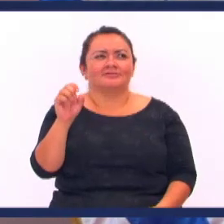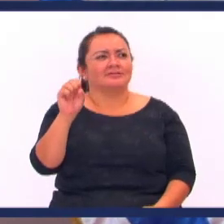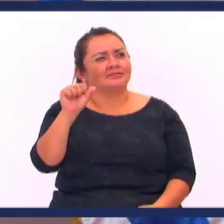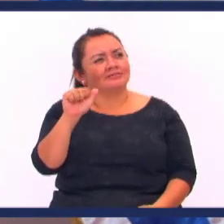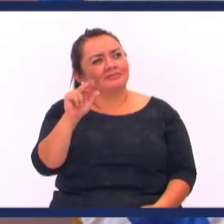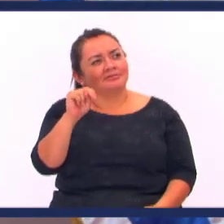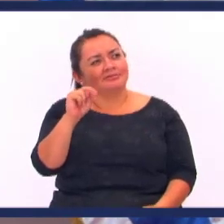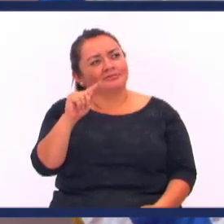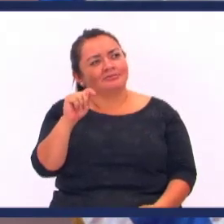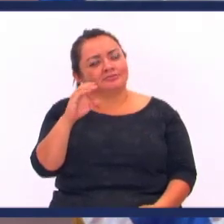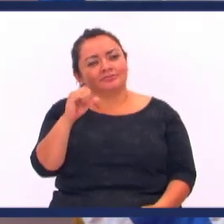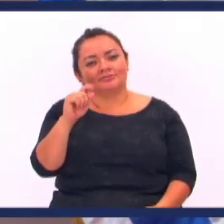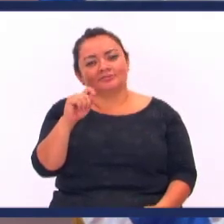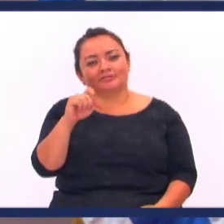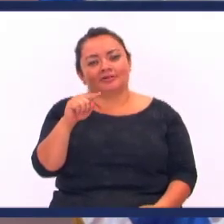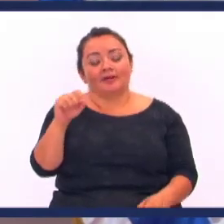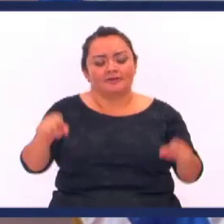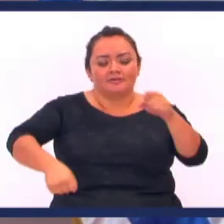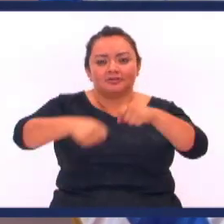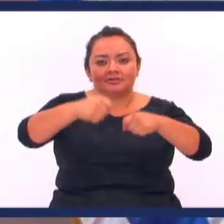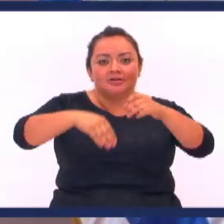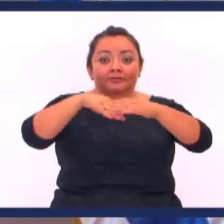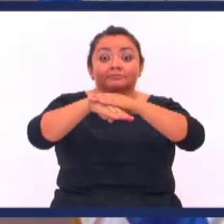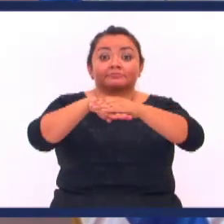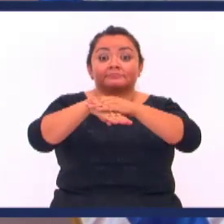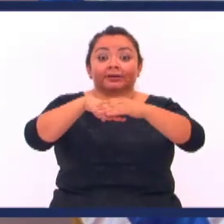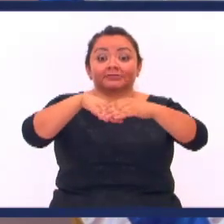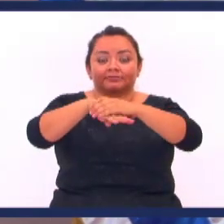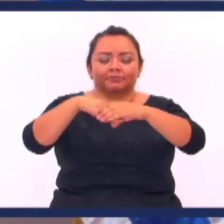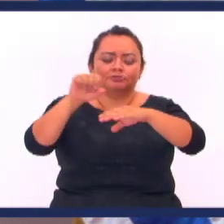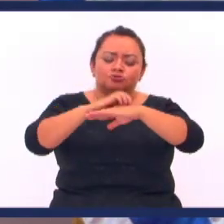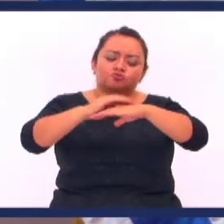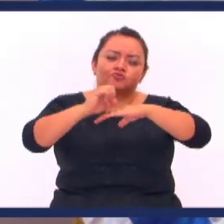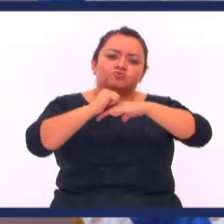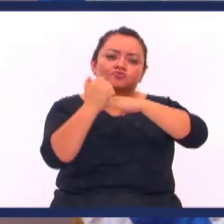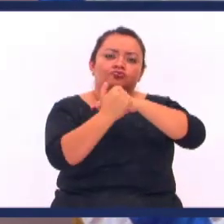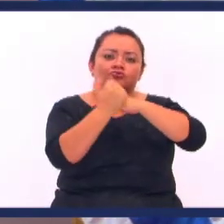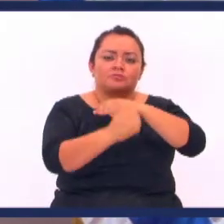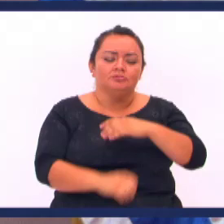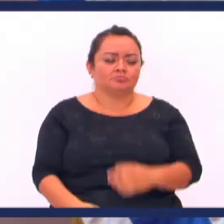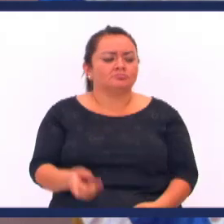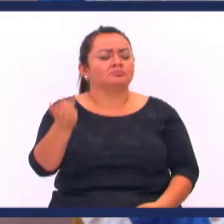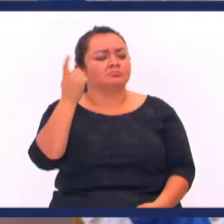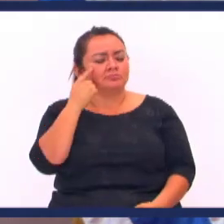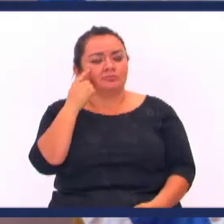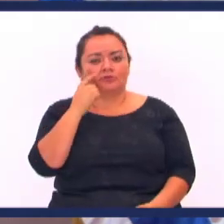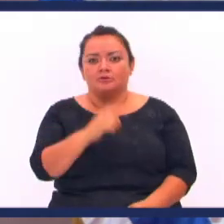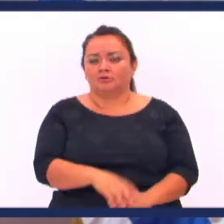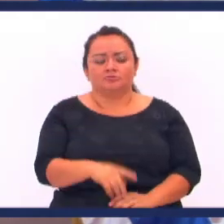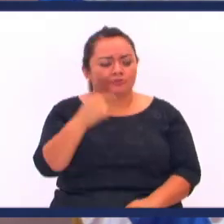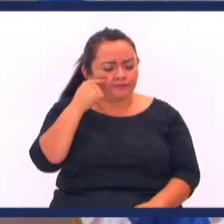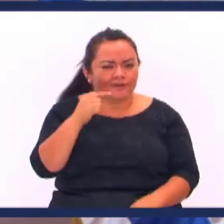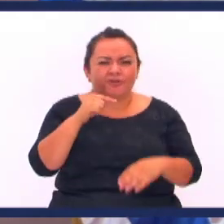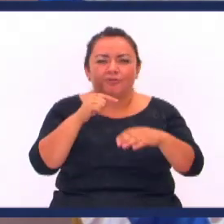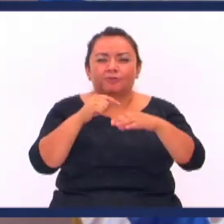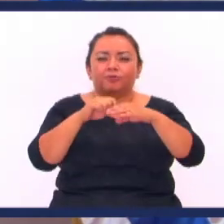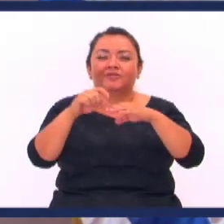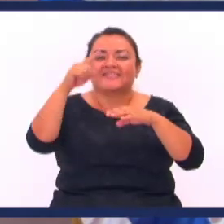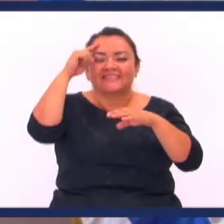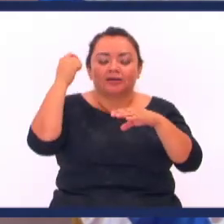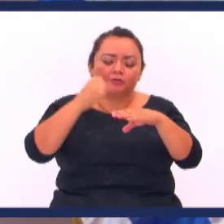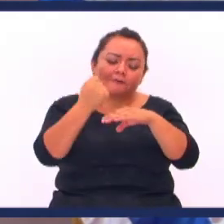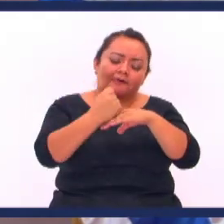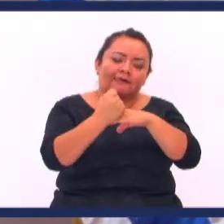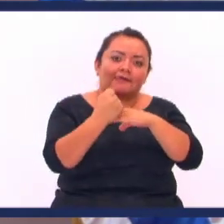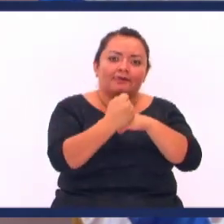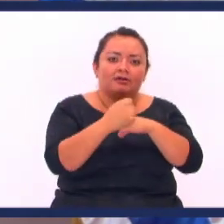Un lugar así Y decía Se lustran zapatos Y le digo mira Y donde están Las latas de betún Porque no veo Que ustedes tengan Latas de